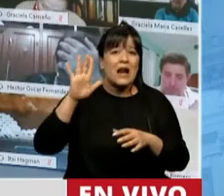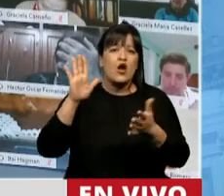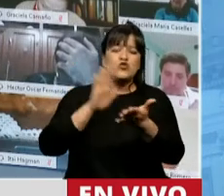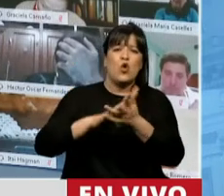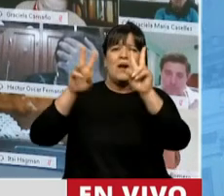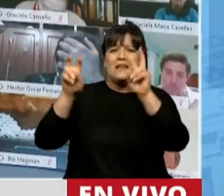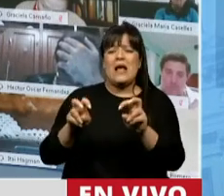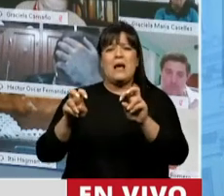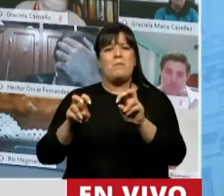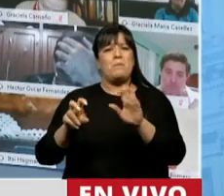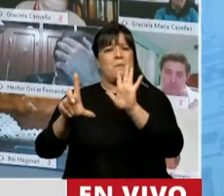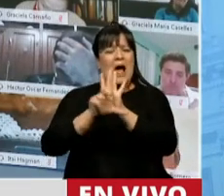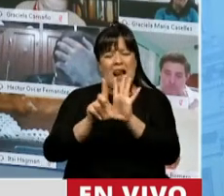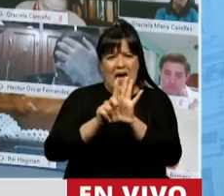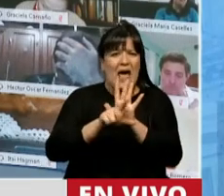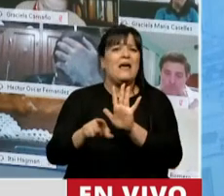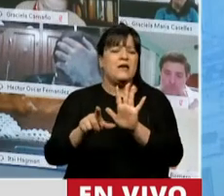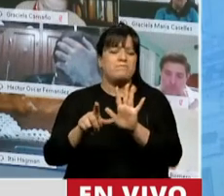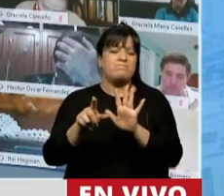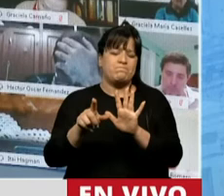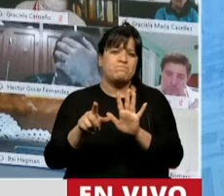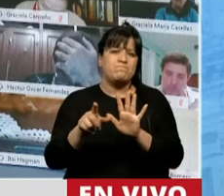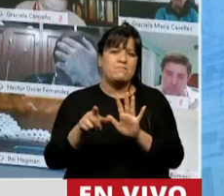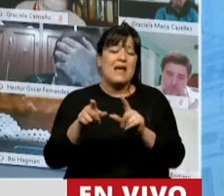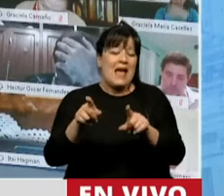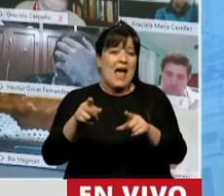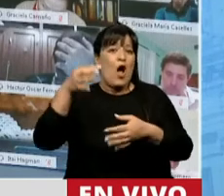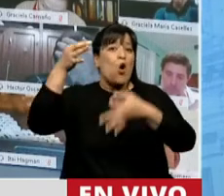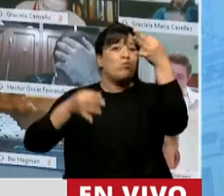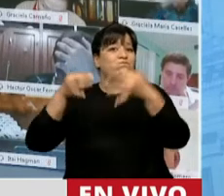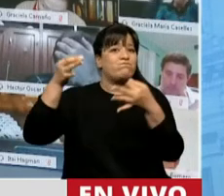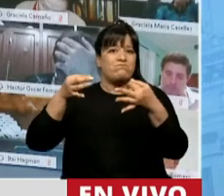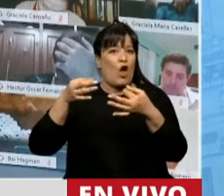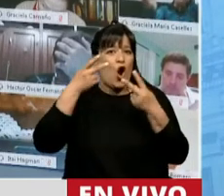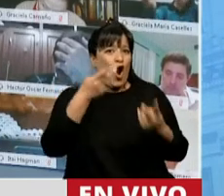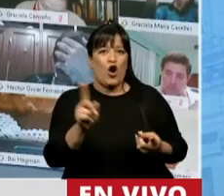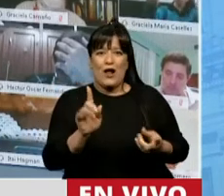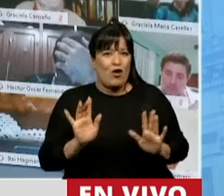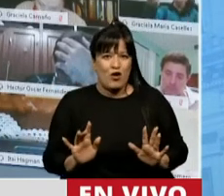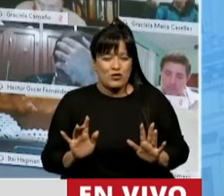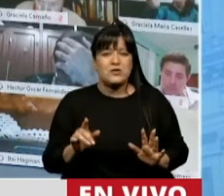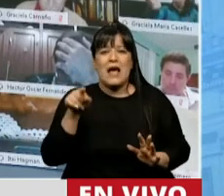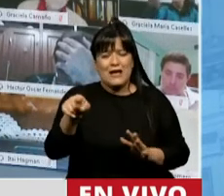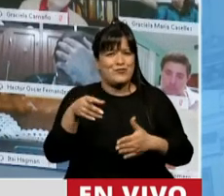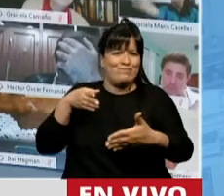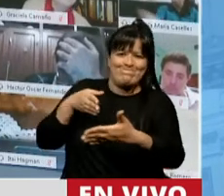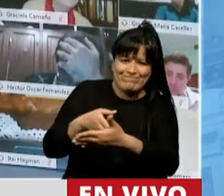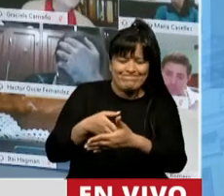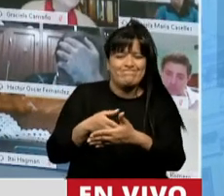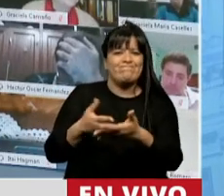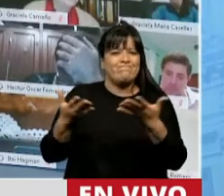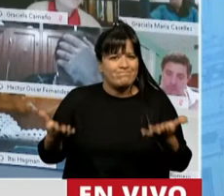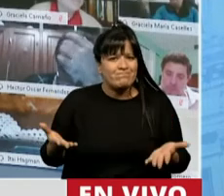legitimación, esa llave que muchas veces los tribunales no reconocen y que constituye una barrera para